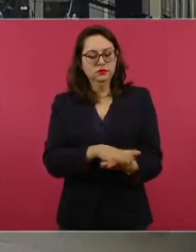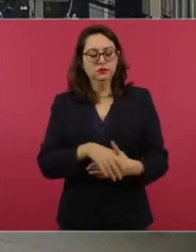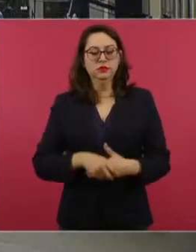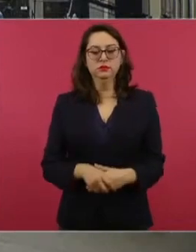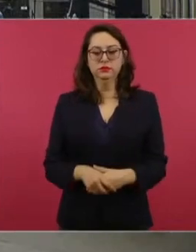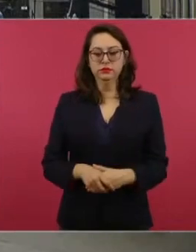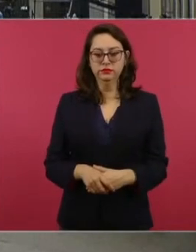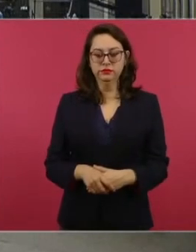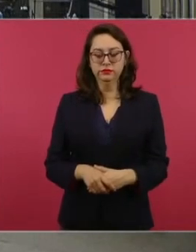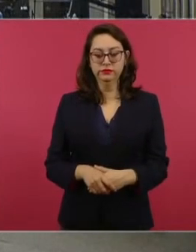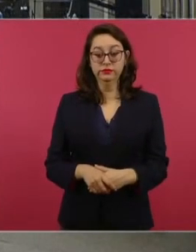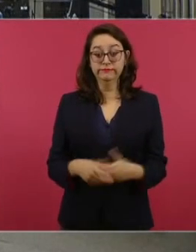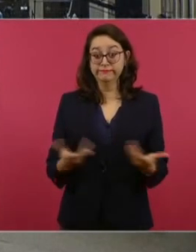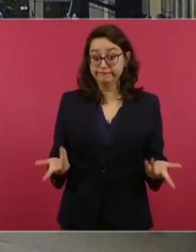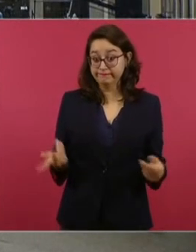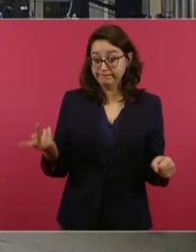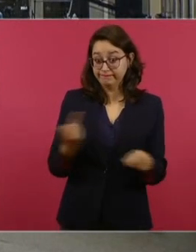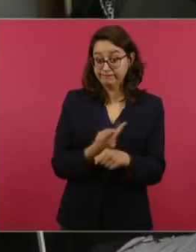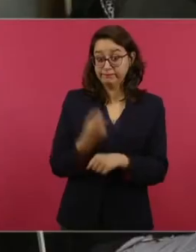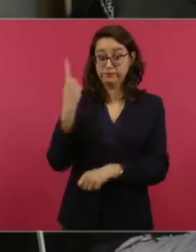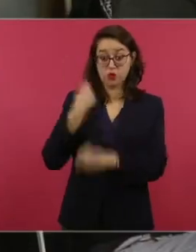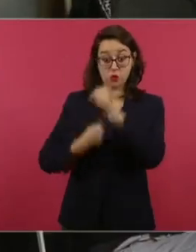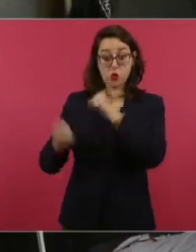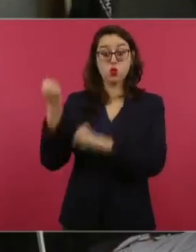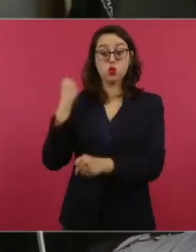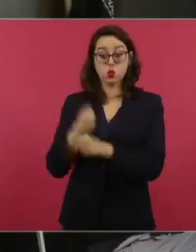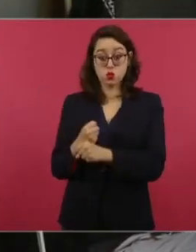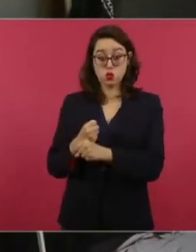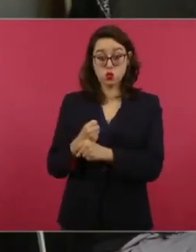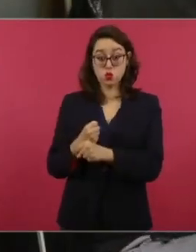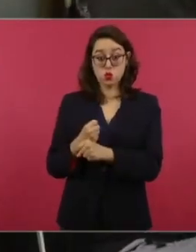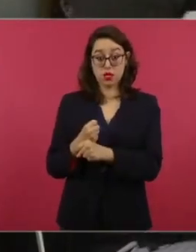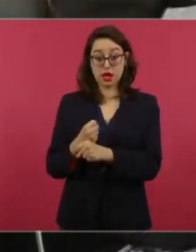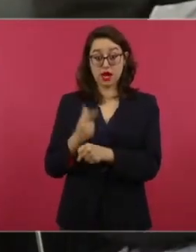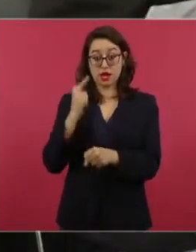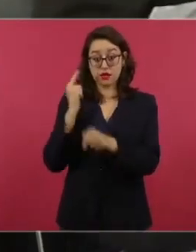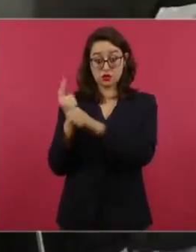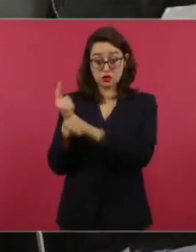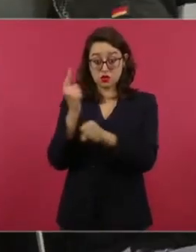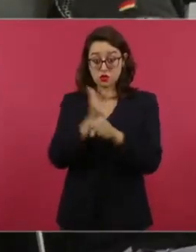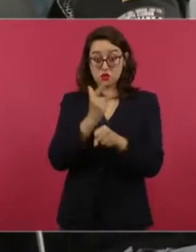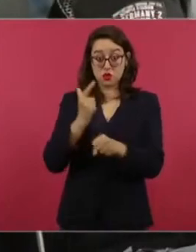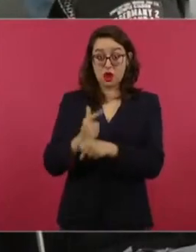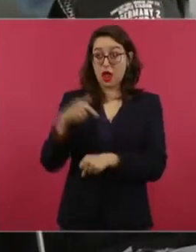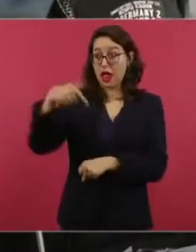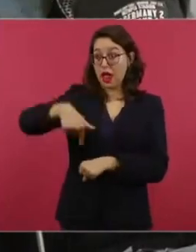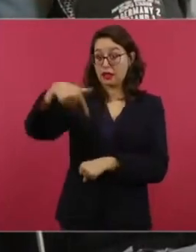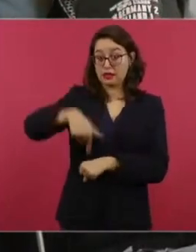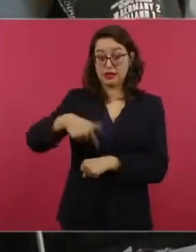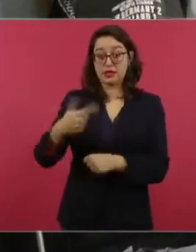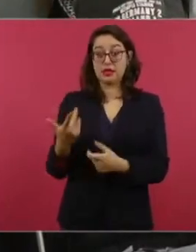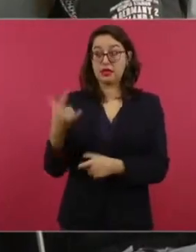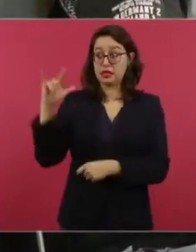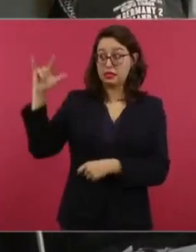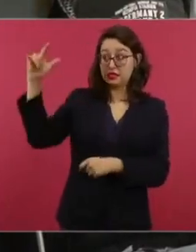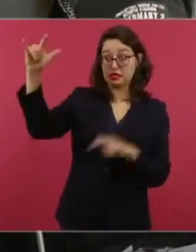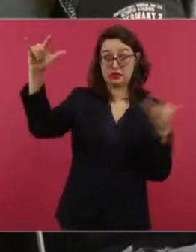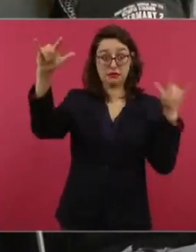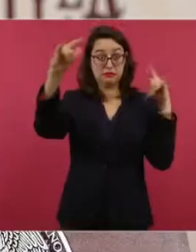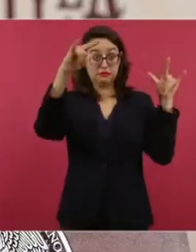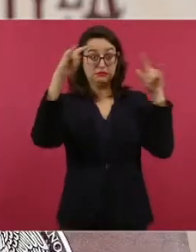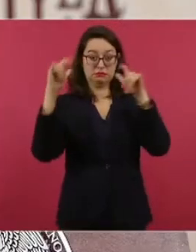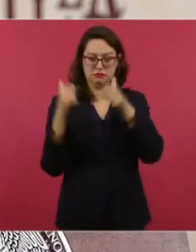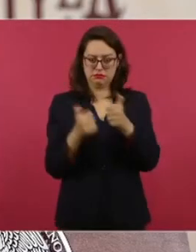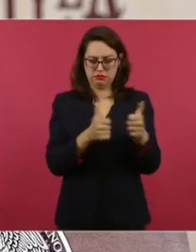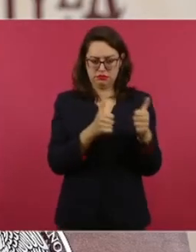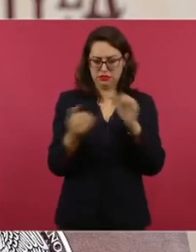medida también se implementó porque hubo hace un año un registro o se detectaron drones alrededor de Palacio Nacional, ¿eso es cierto?